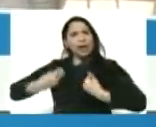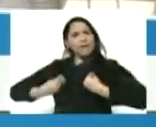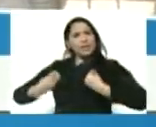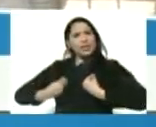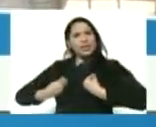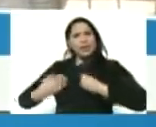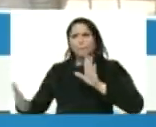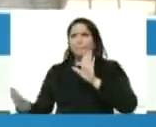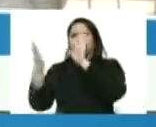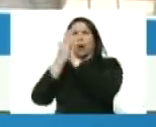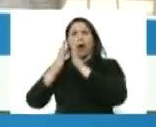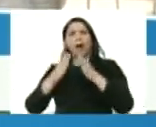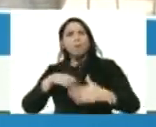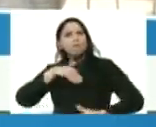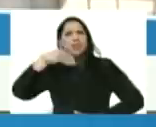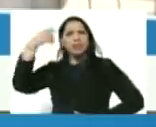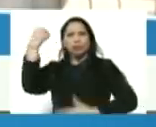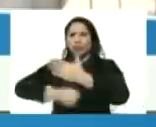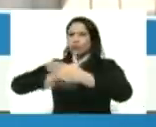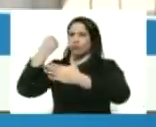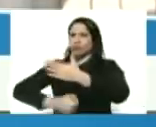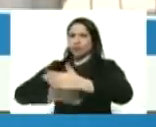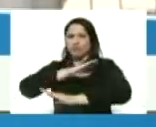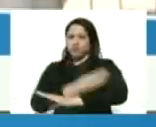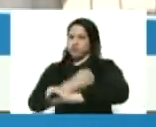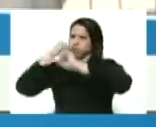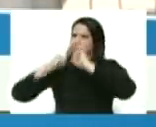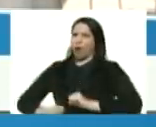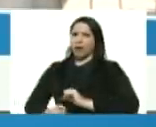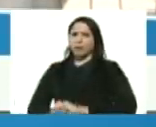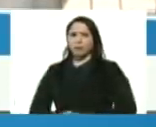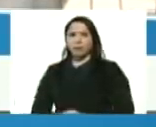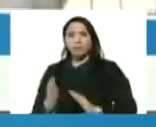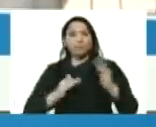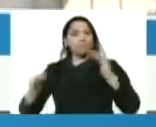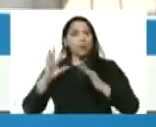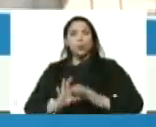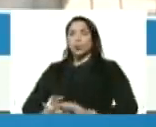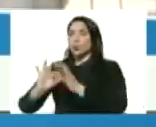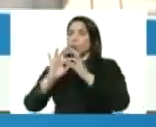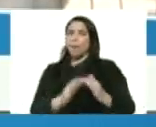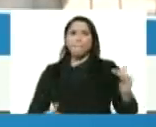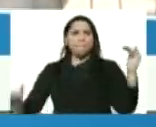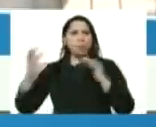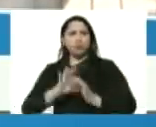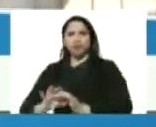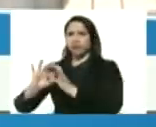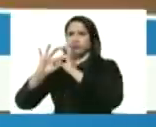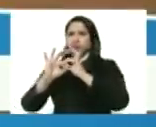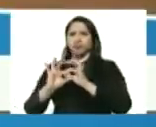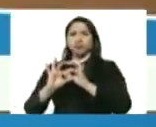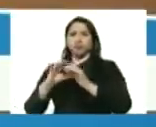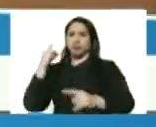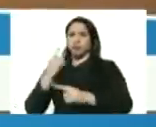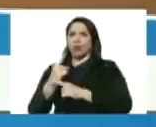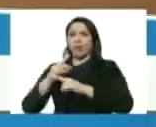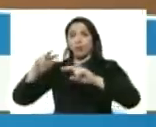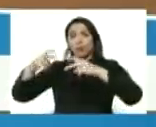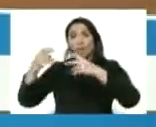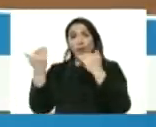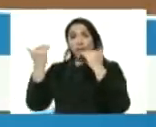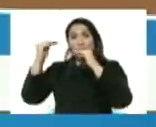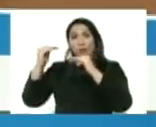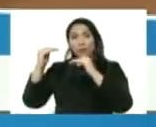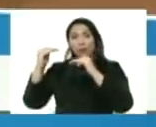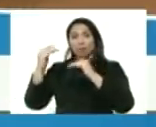con el espíritu de lucha de combate máxima unión máxima unión para las nuevas etapas